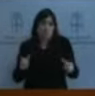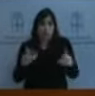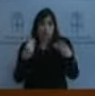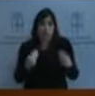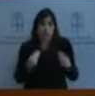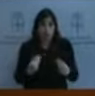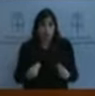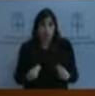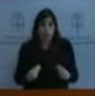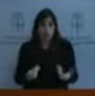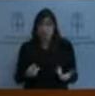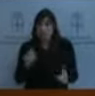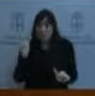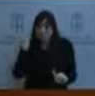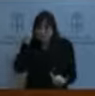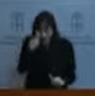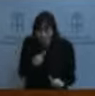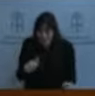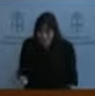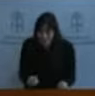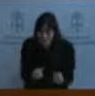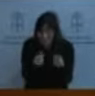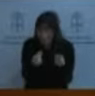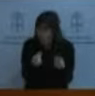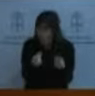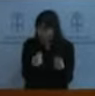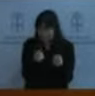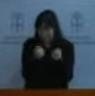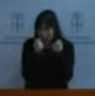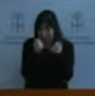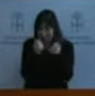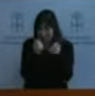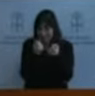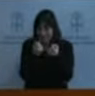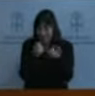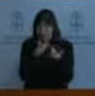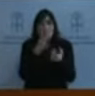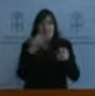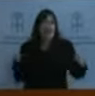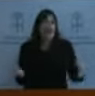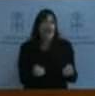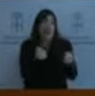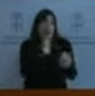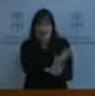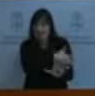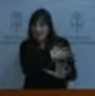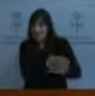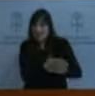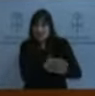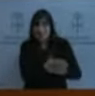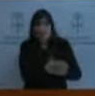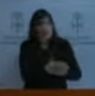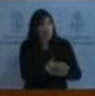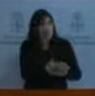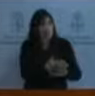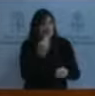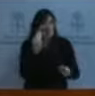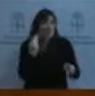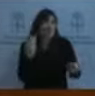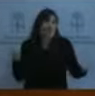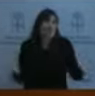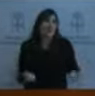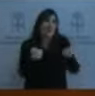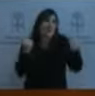2016 hasta hoy, porque las actuaciones que se han hecho nos parece que son actuaciones aisladas. Y muchas veces la gente